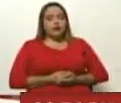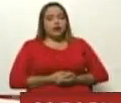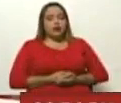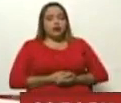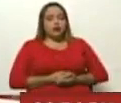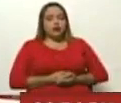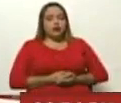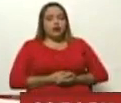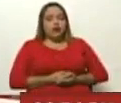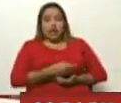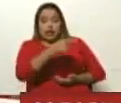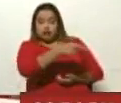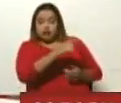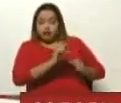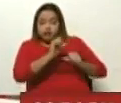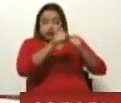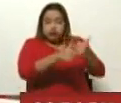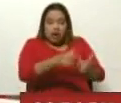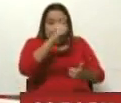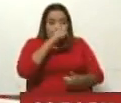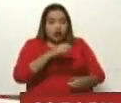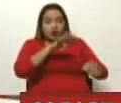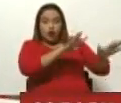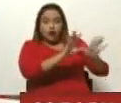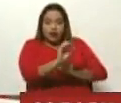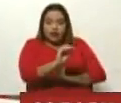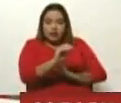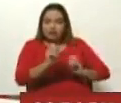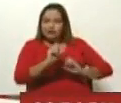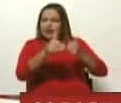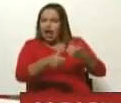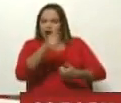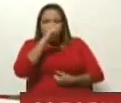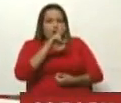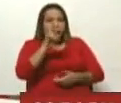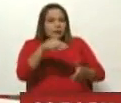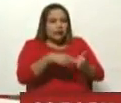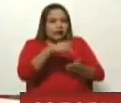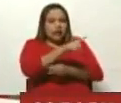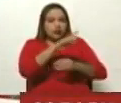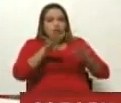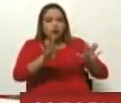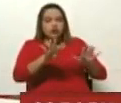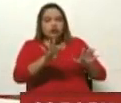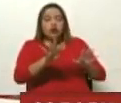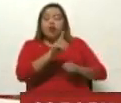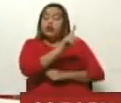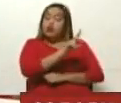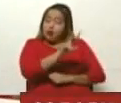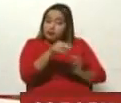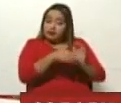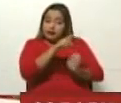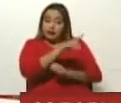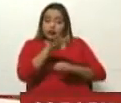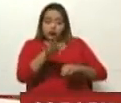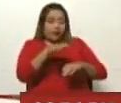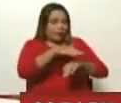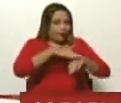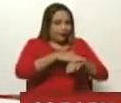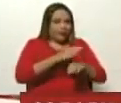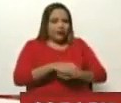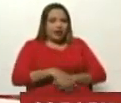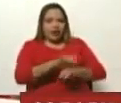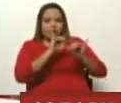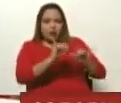auge desde los años 90 y desde el año 2014, desde el mismo seno de Naciones Unidas, se trabaja en una relatoría de los